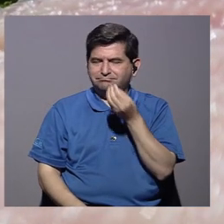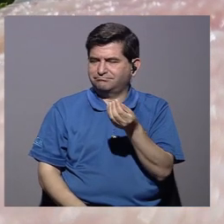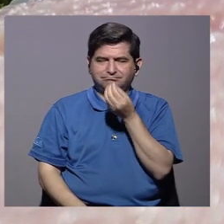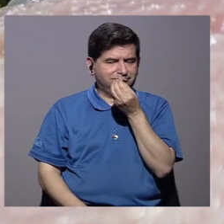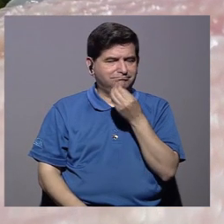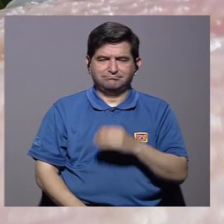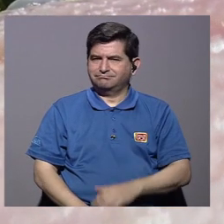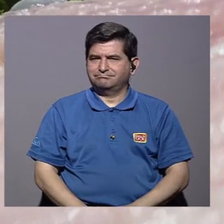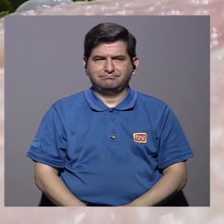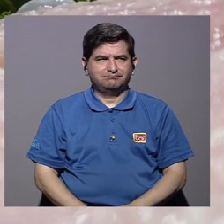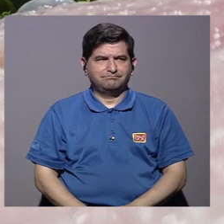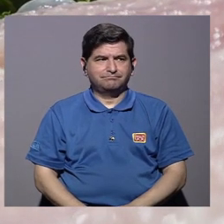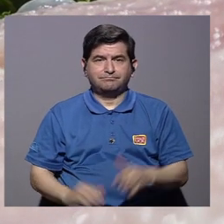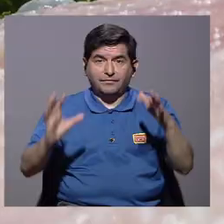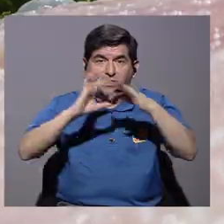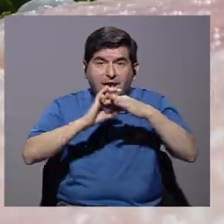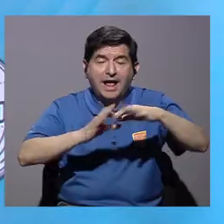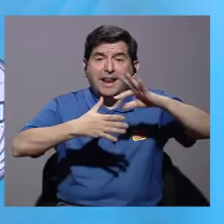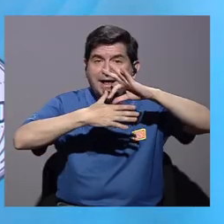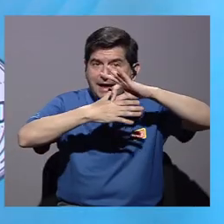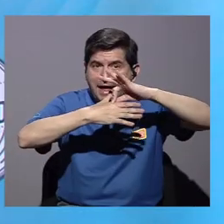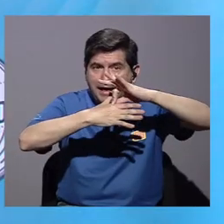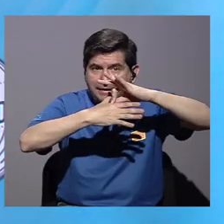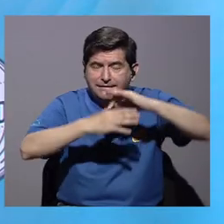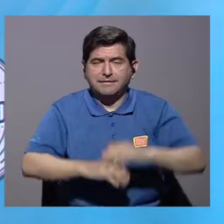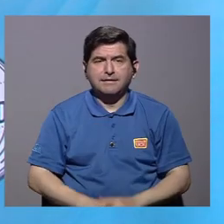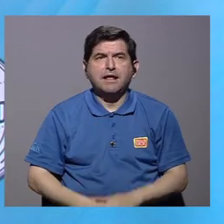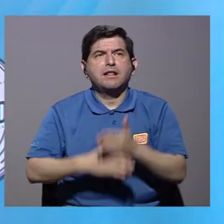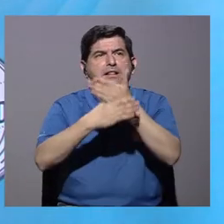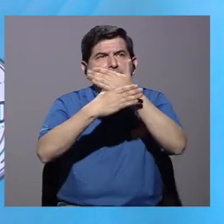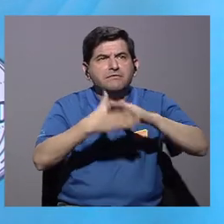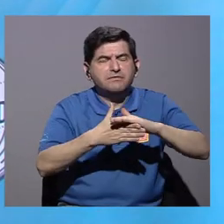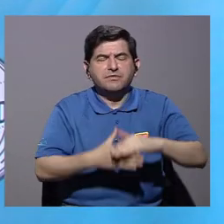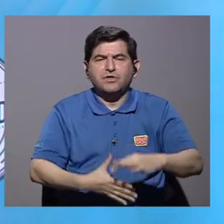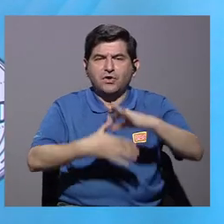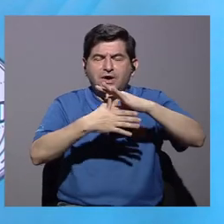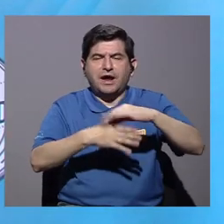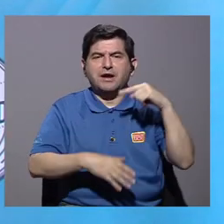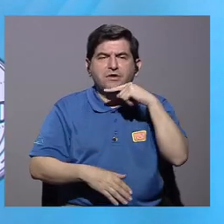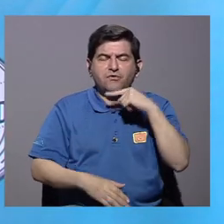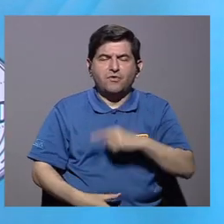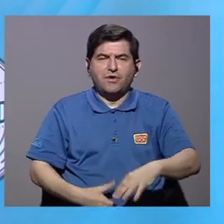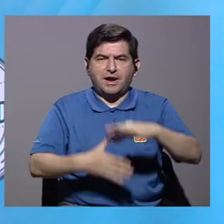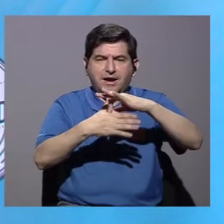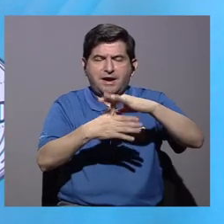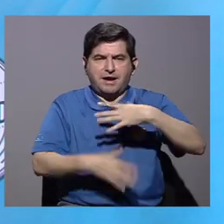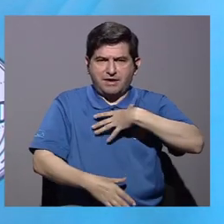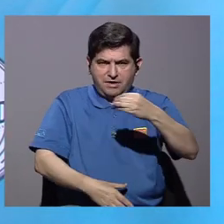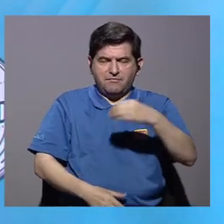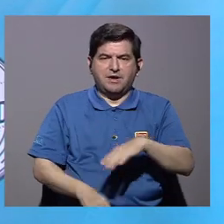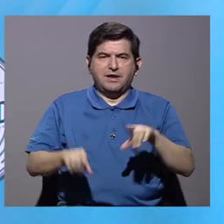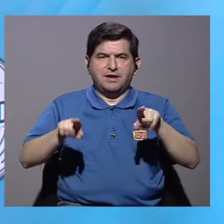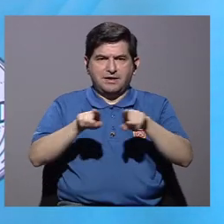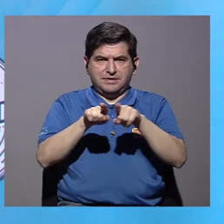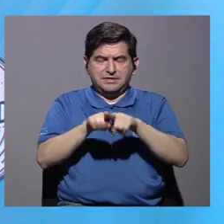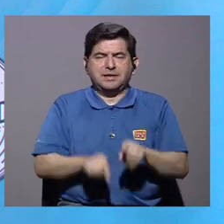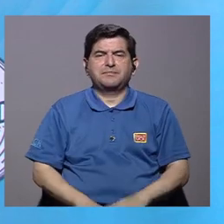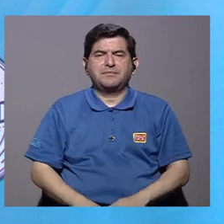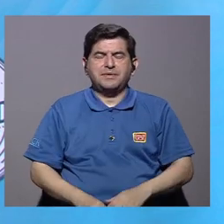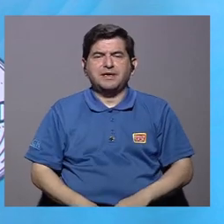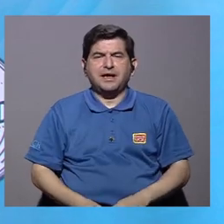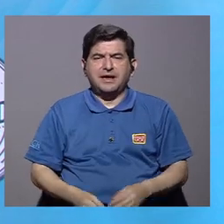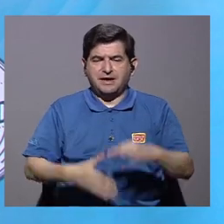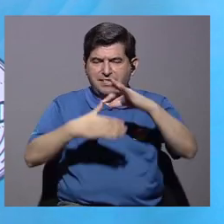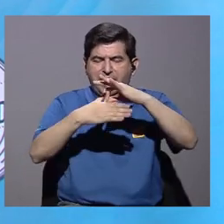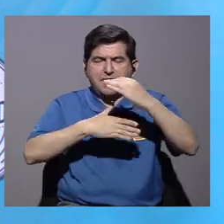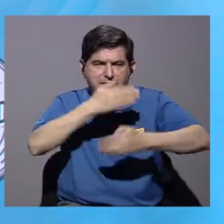consume. Respecto a las carnes, se dividió en carnes rojas, las carnes blancas y embutidas, carne